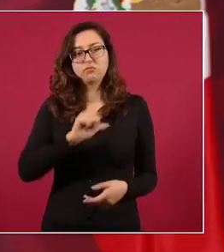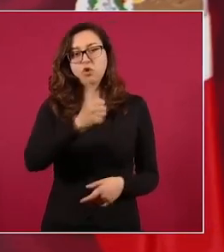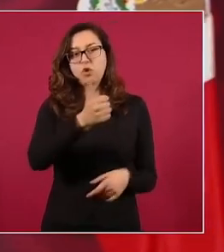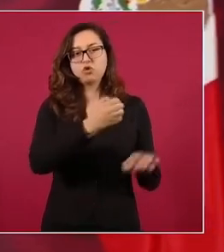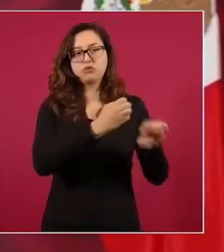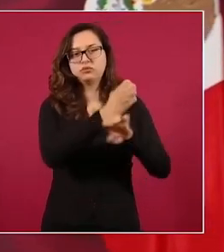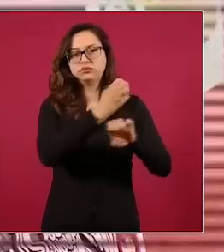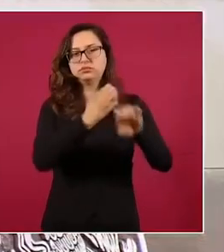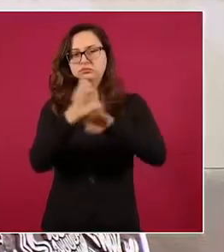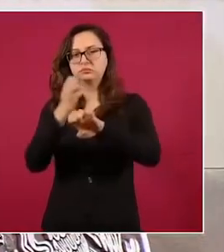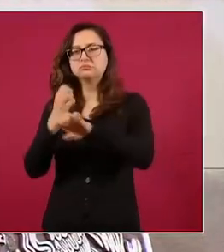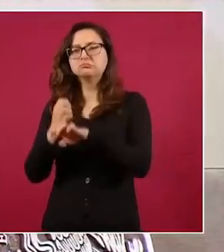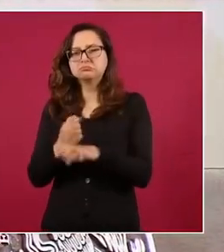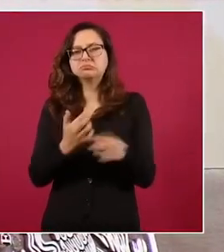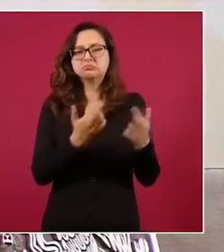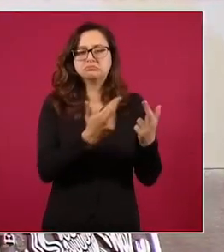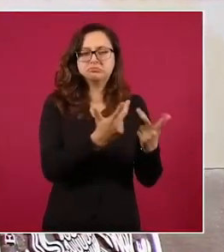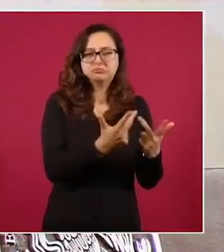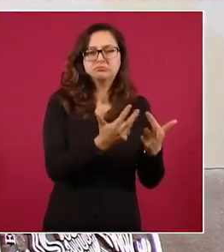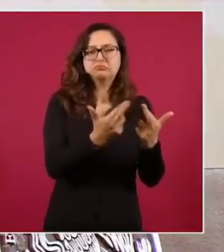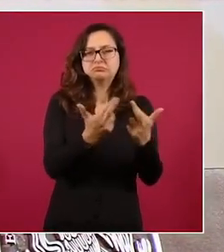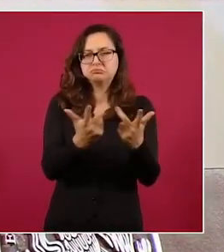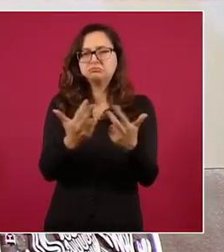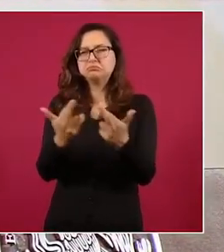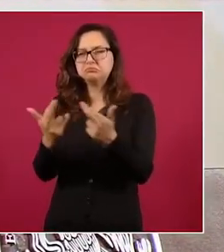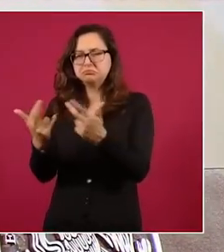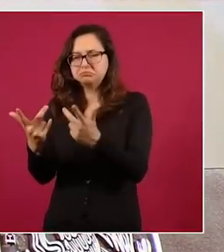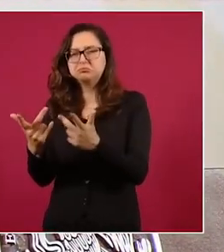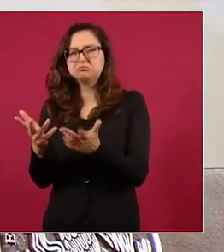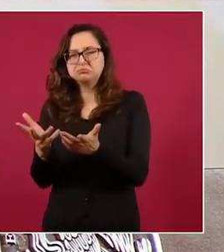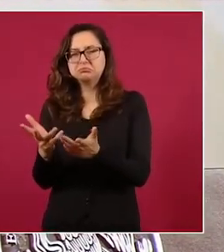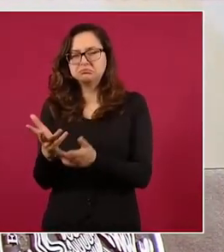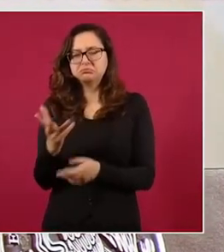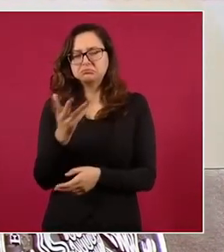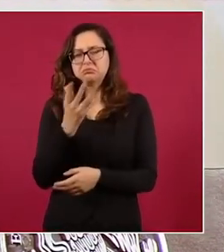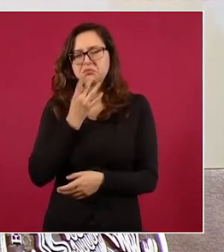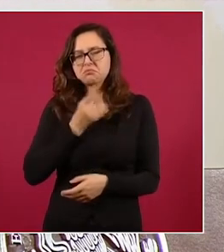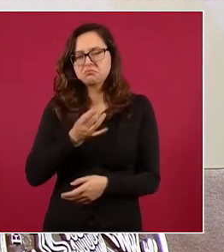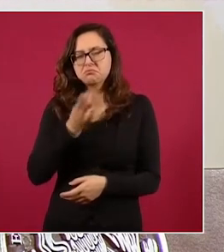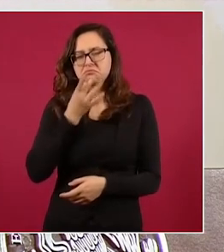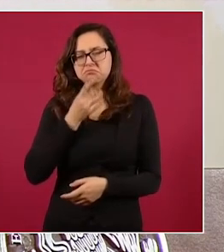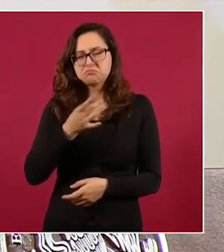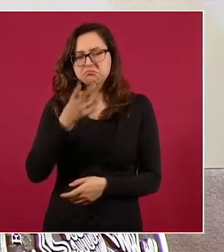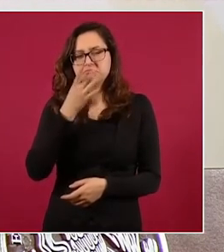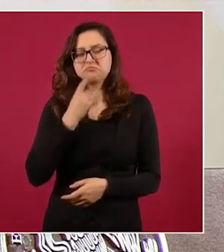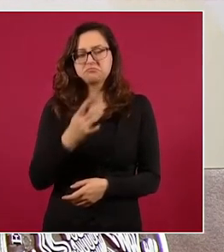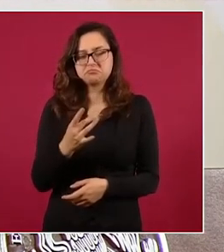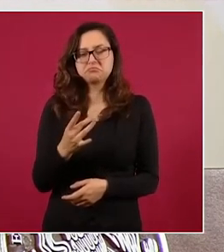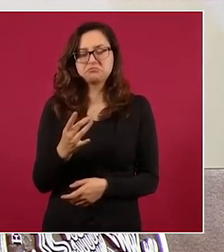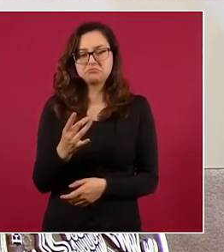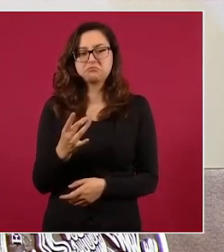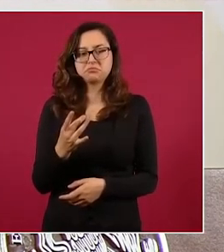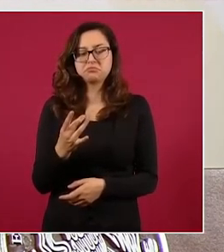menores, ya